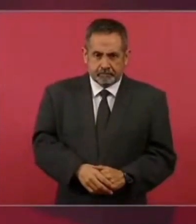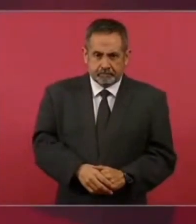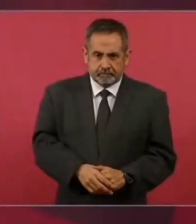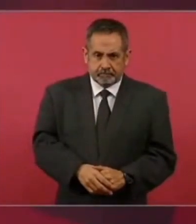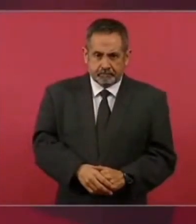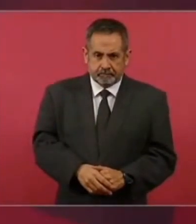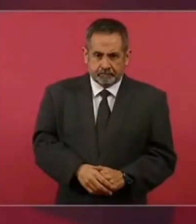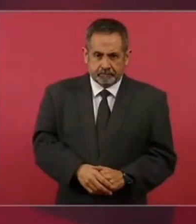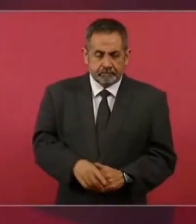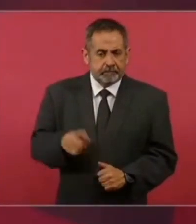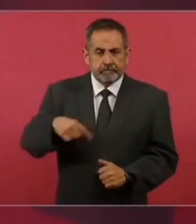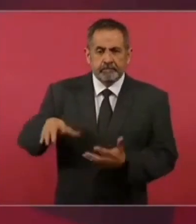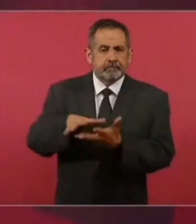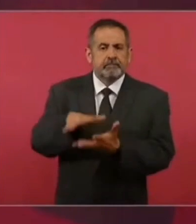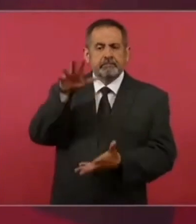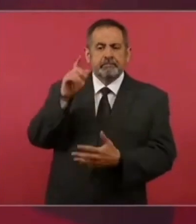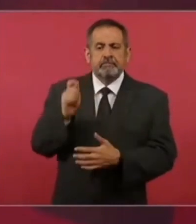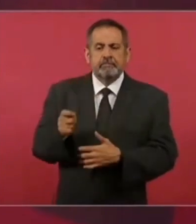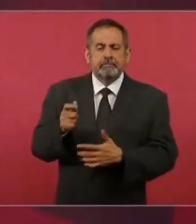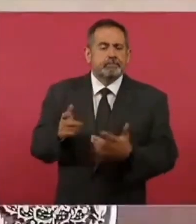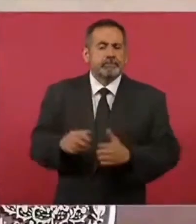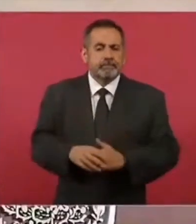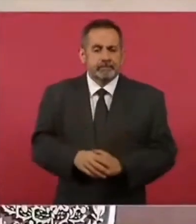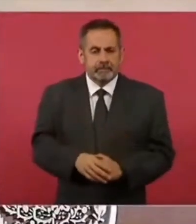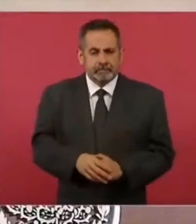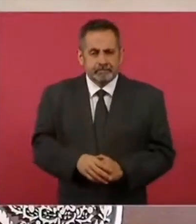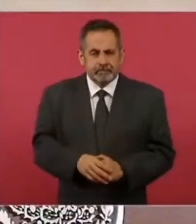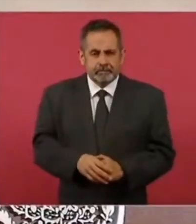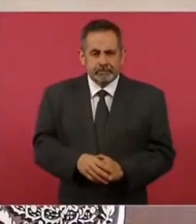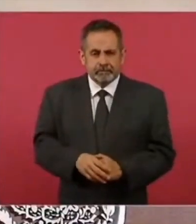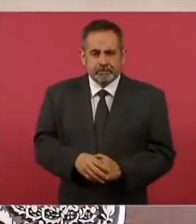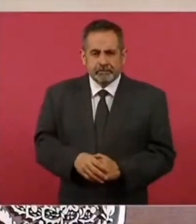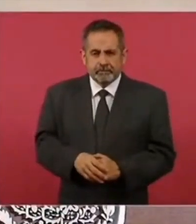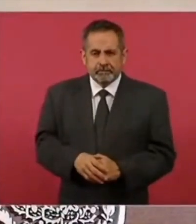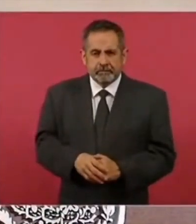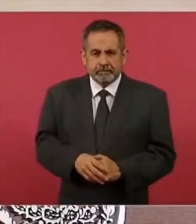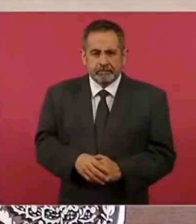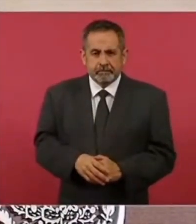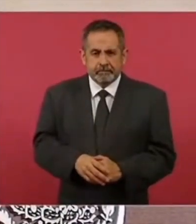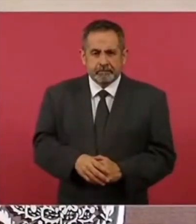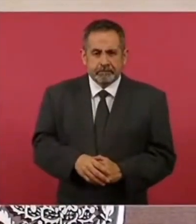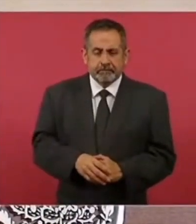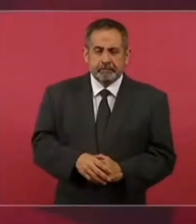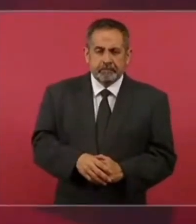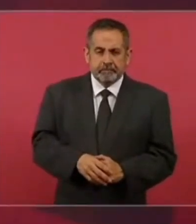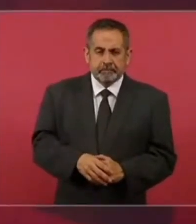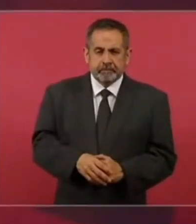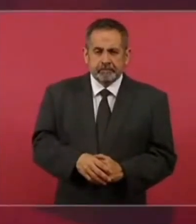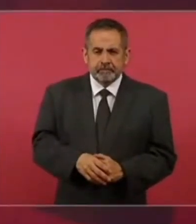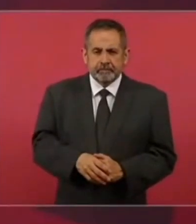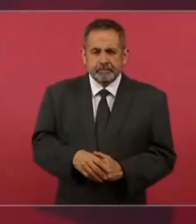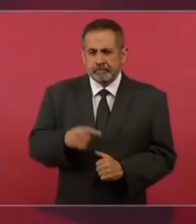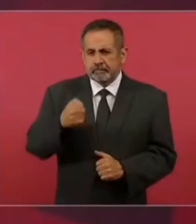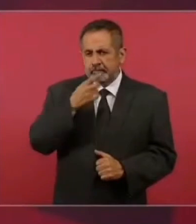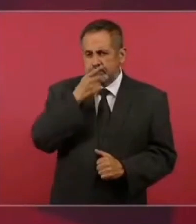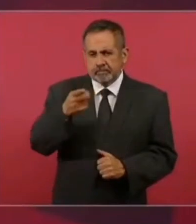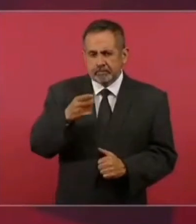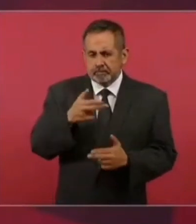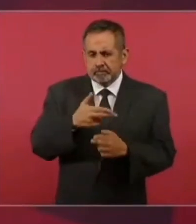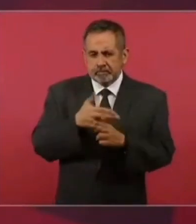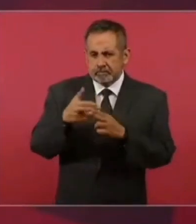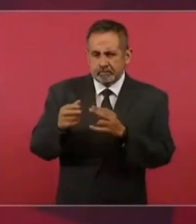Pues la mayoría, este, dijeron que se quedan al final.